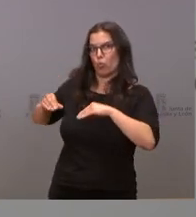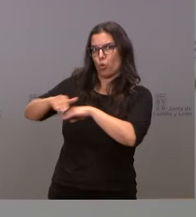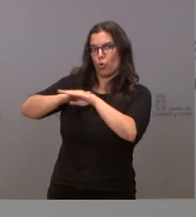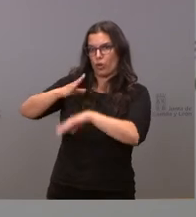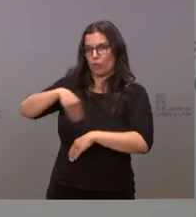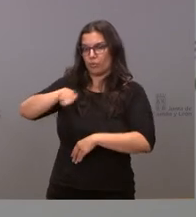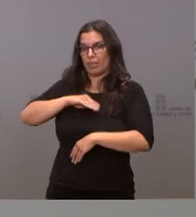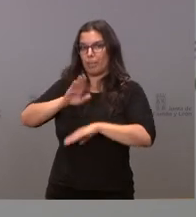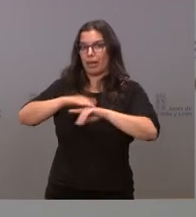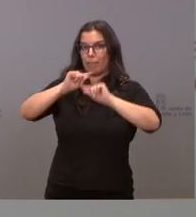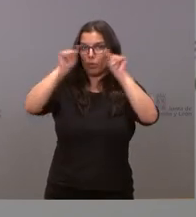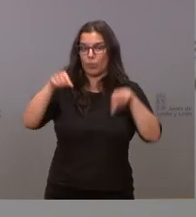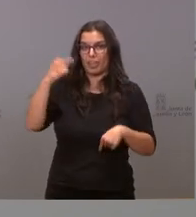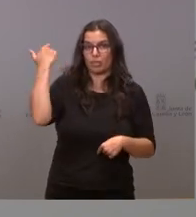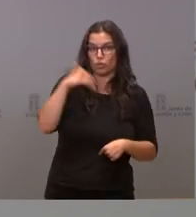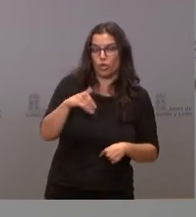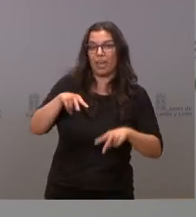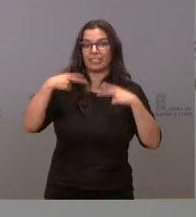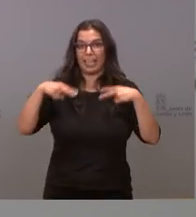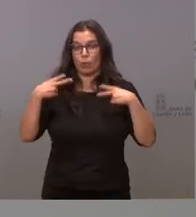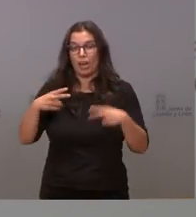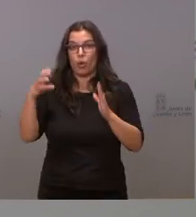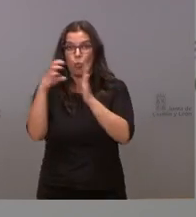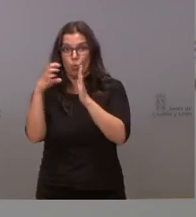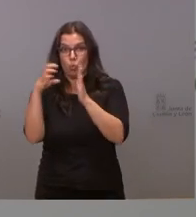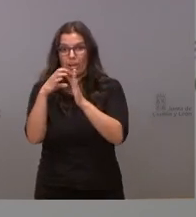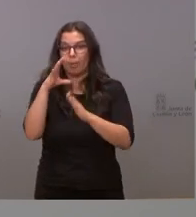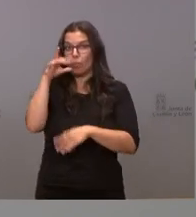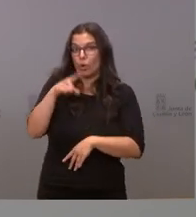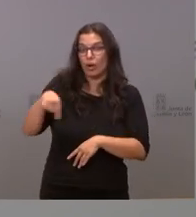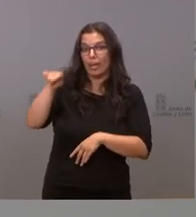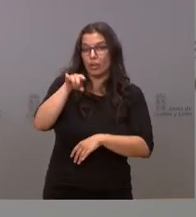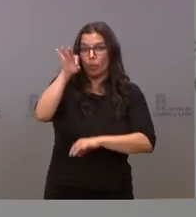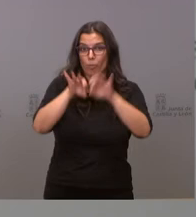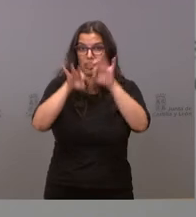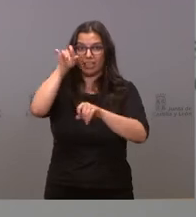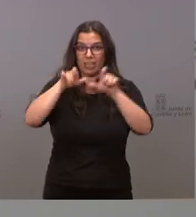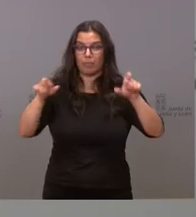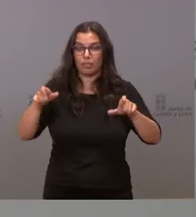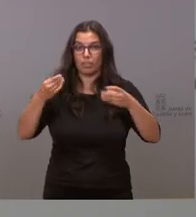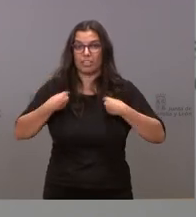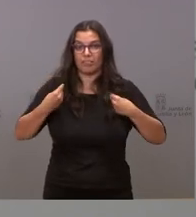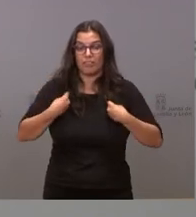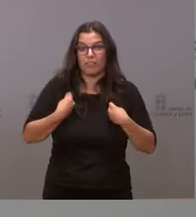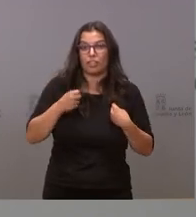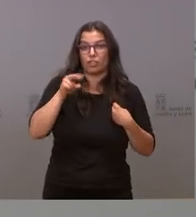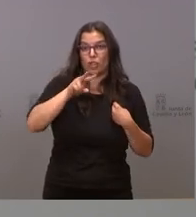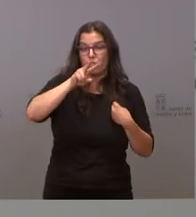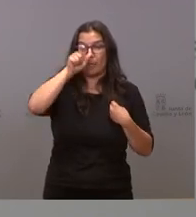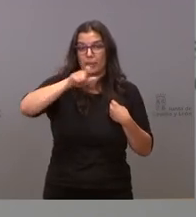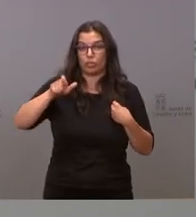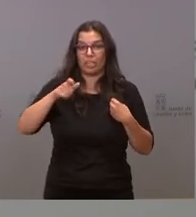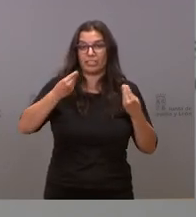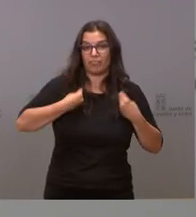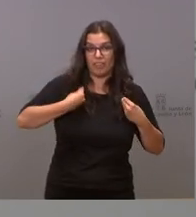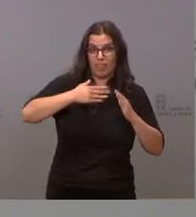de Soria, de Teruel y de Cuenca, por tener una densidad por debajo de los 12 habitantes por kilómetro cuadrado,